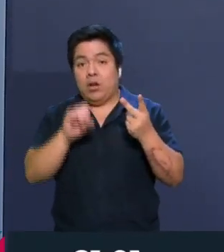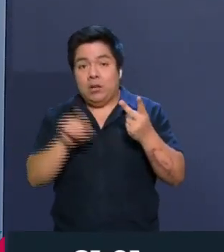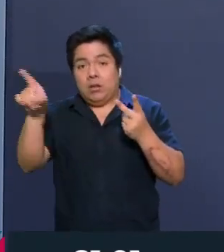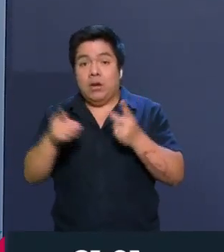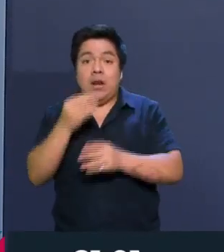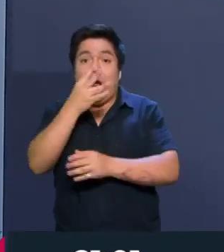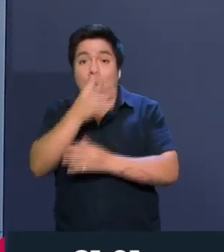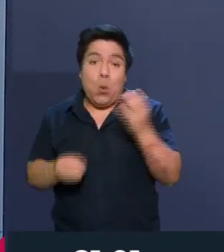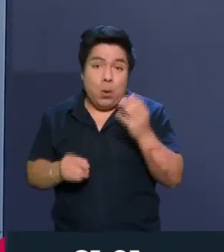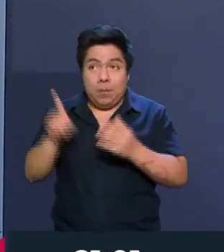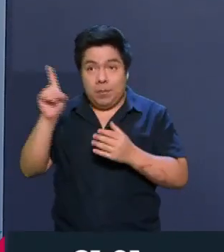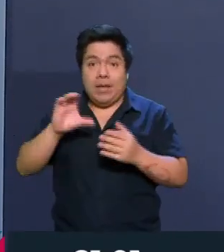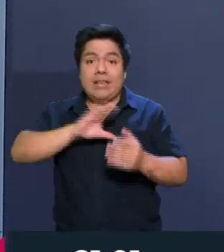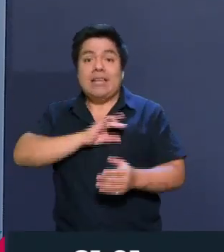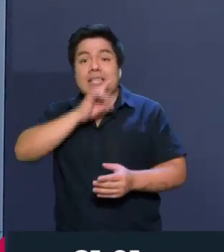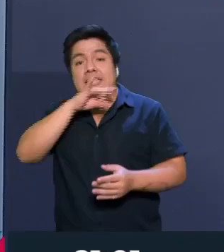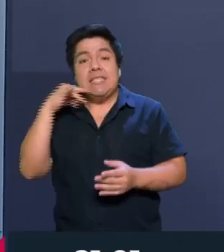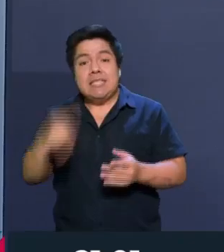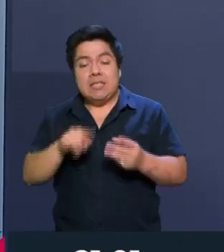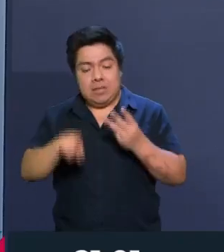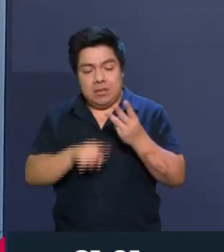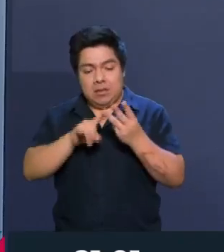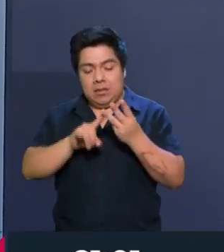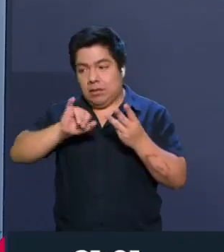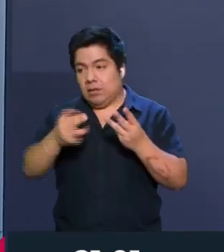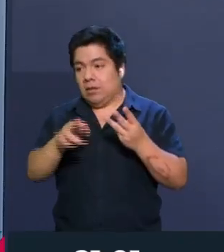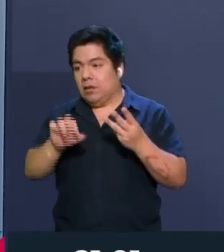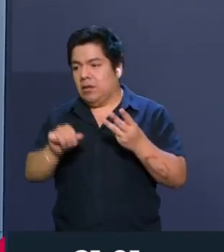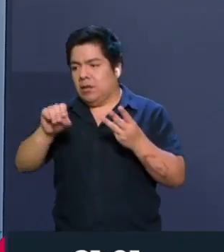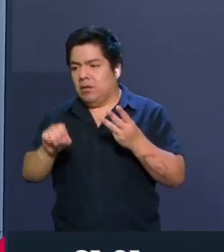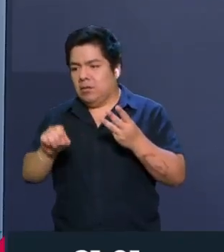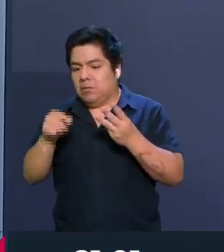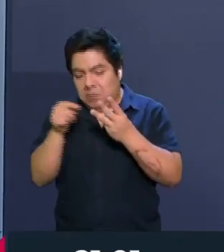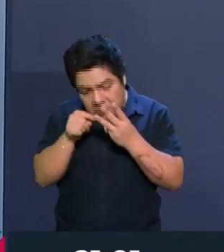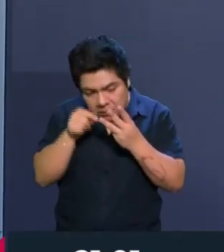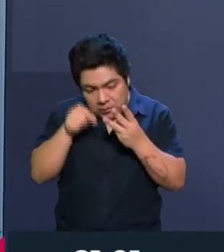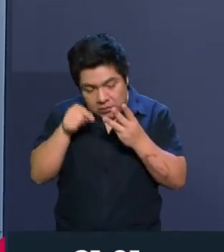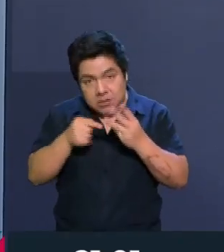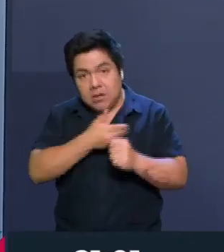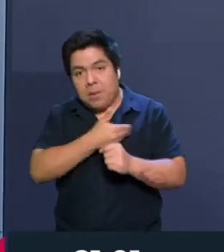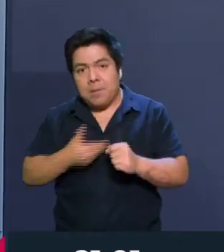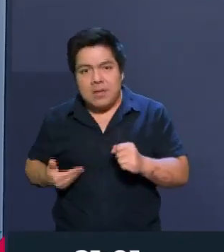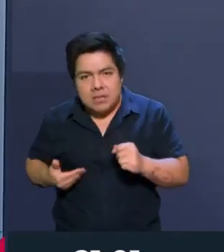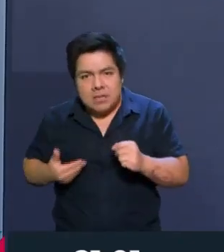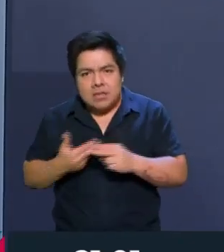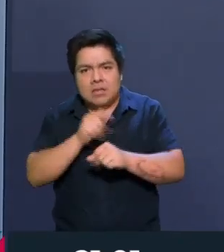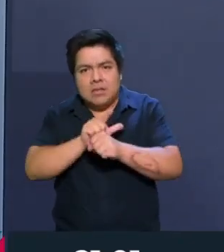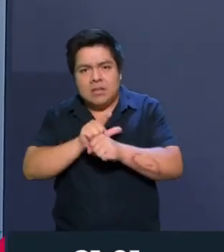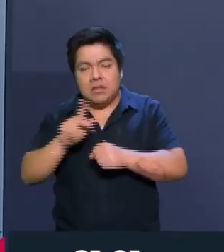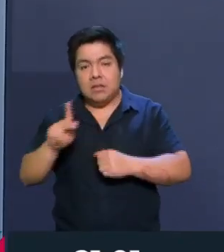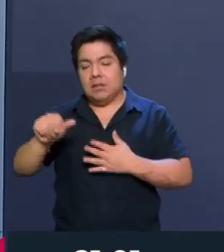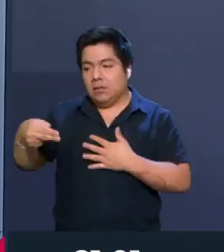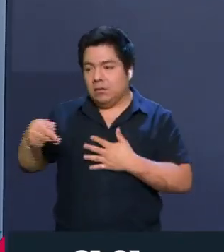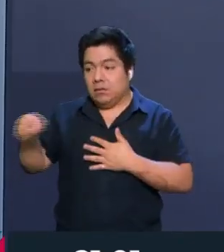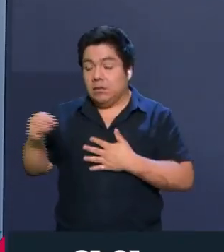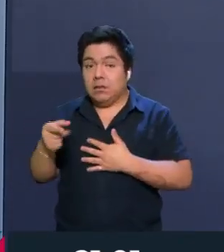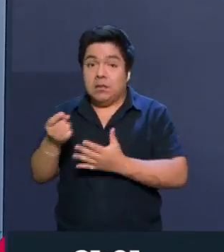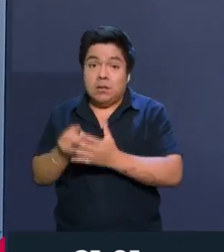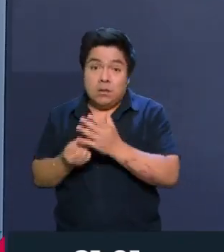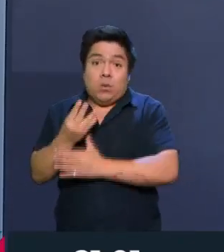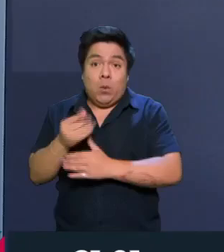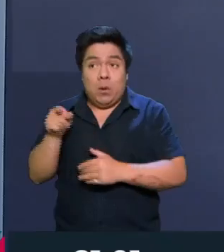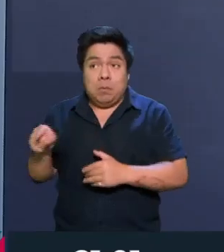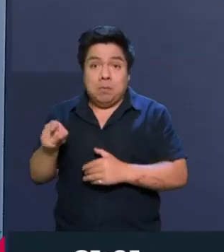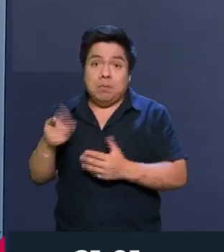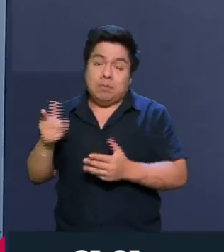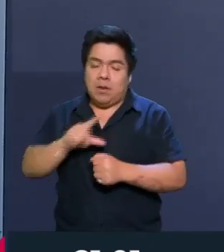prófugo de la justicia en Chile, y Jorge Romero, que ahora es presidente nacional del PAN. Todos los detalles del nuevo dirigente panista se los